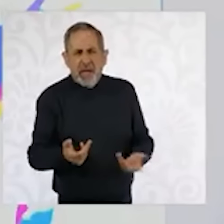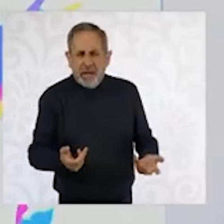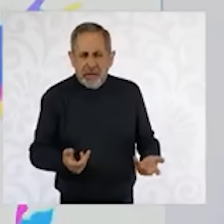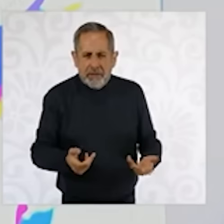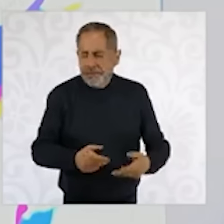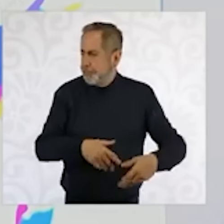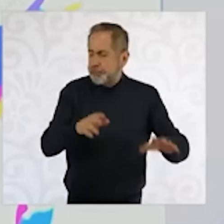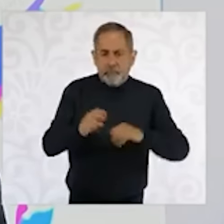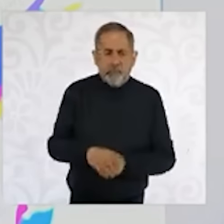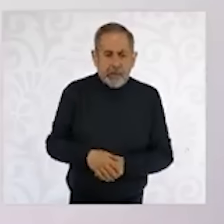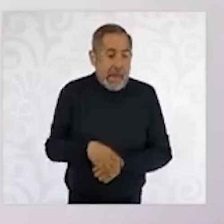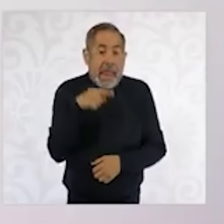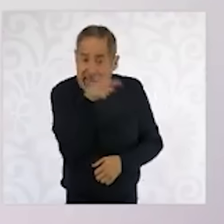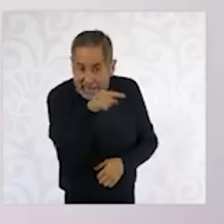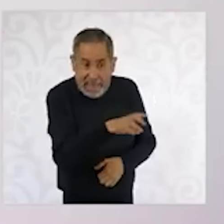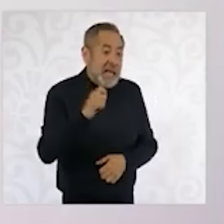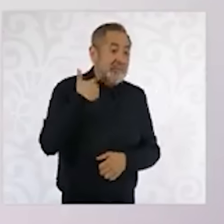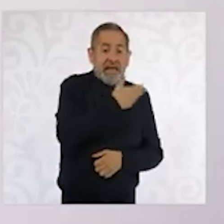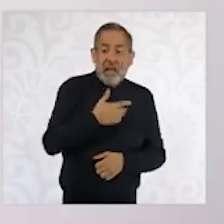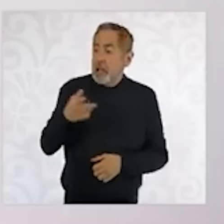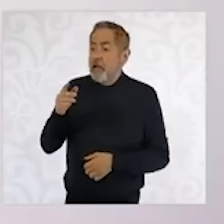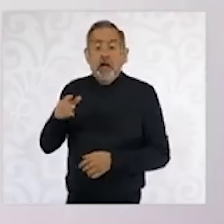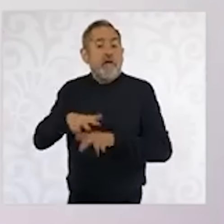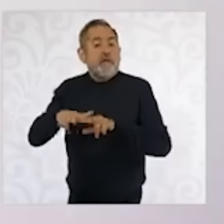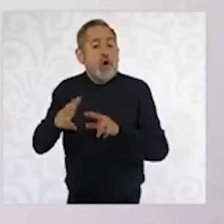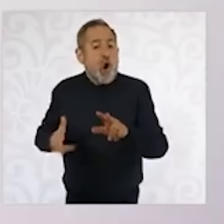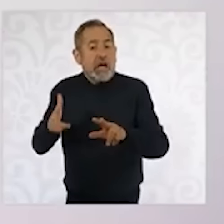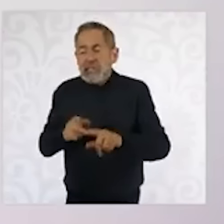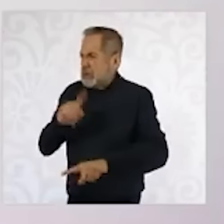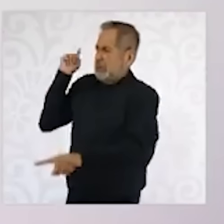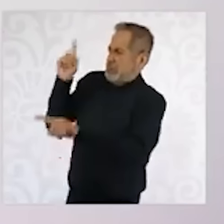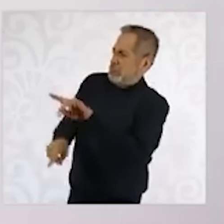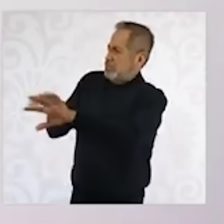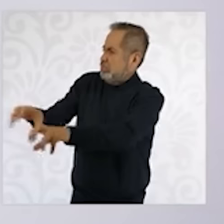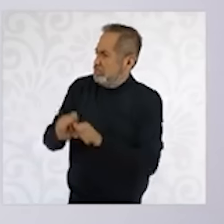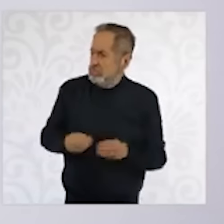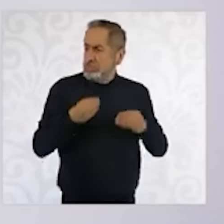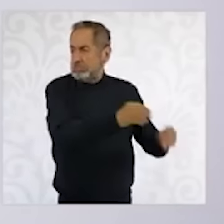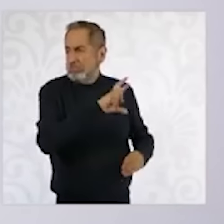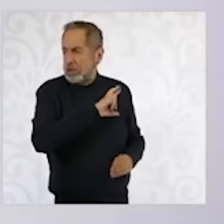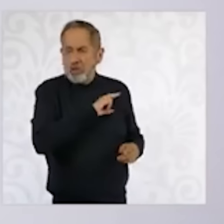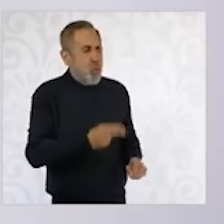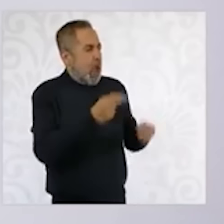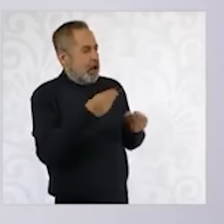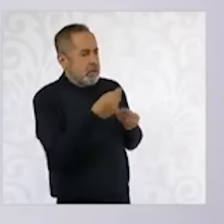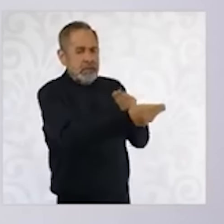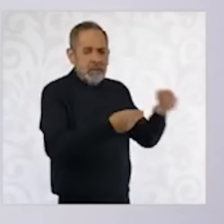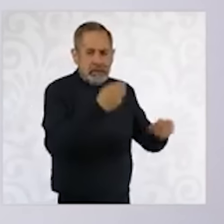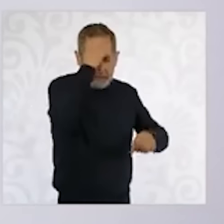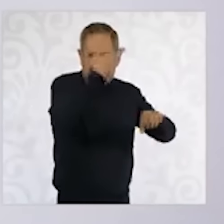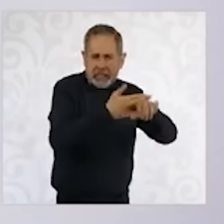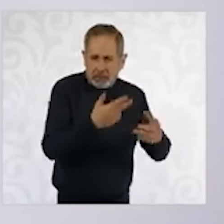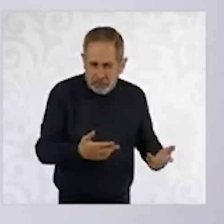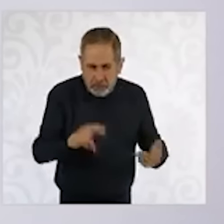Bueno, él privatizó los ferrocarriles a extranjeros. ¿Qué decía López